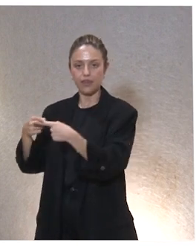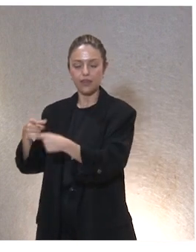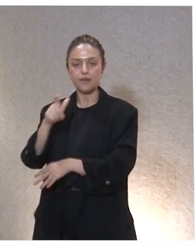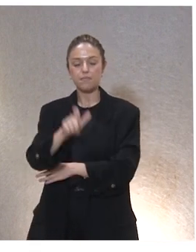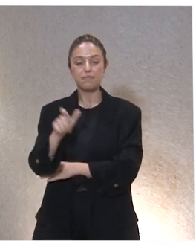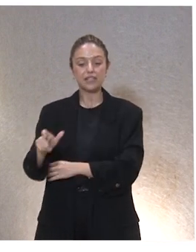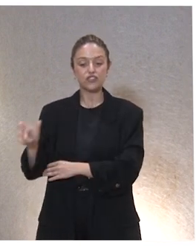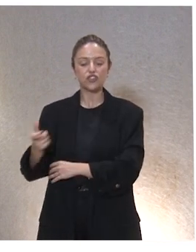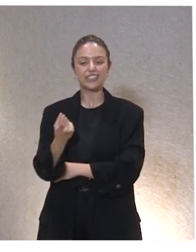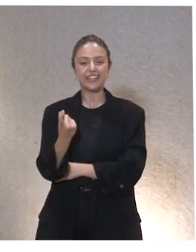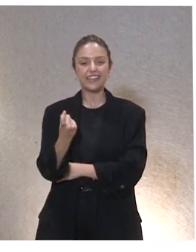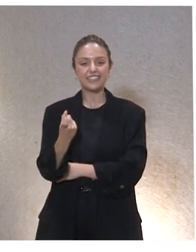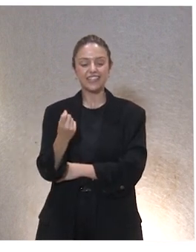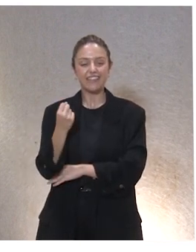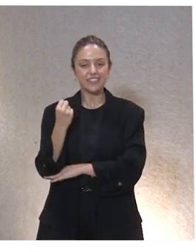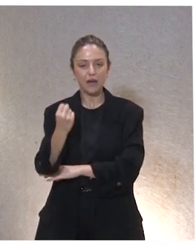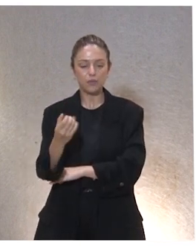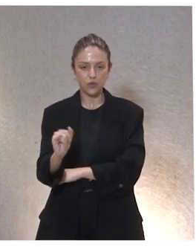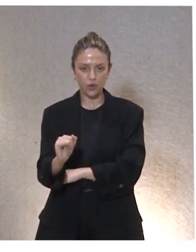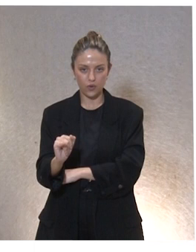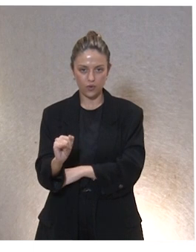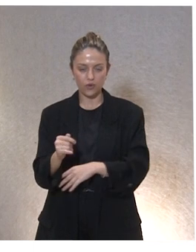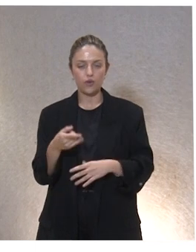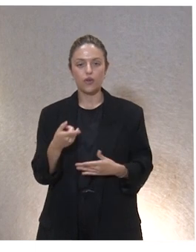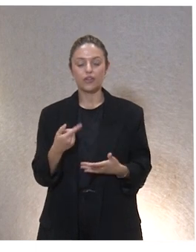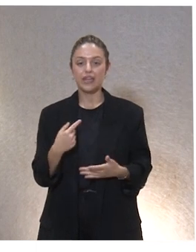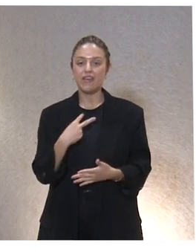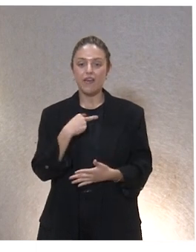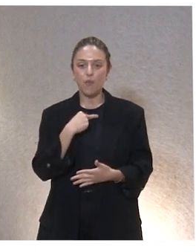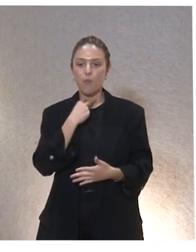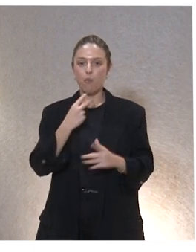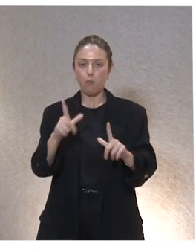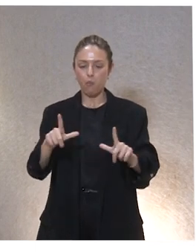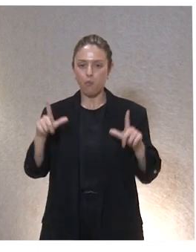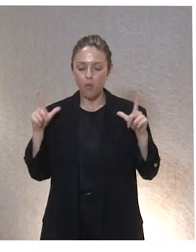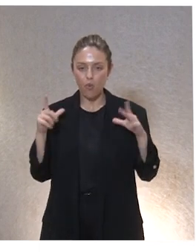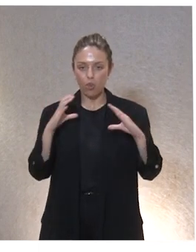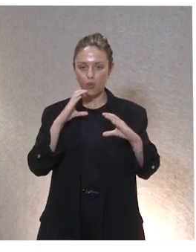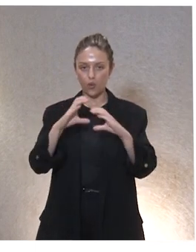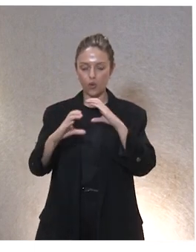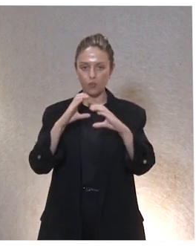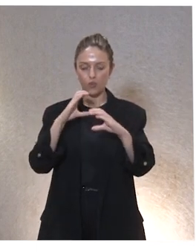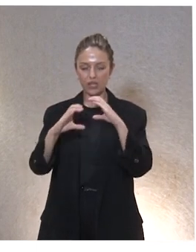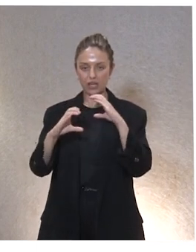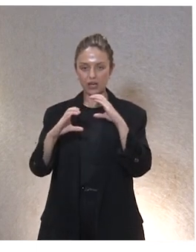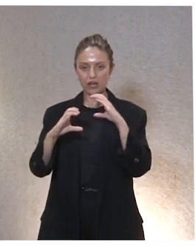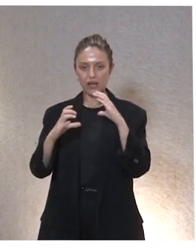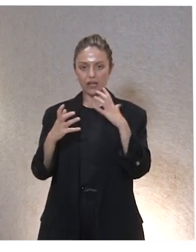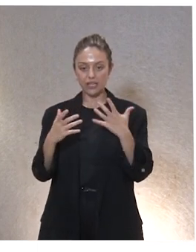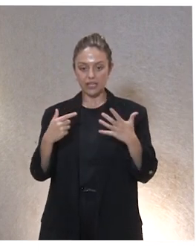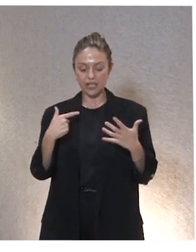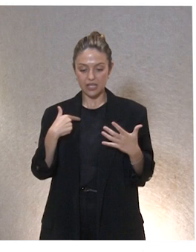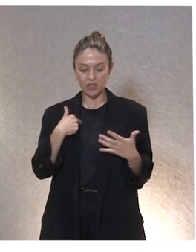necesidades de apoyo personas que les cuesta mucho dar voz comunicar y comprender muchas veces nuestro